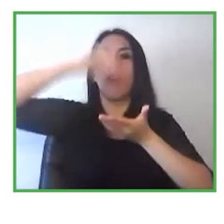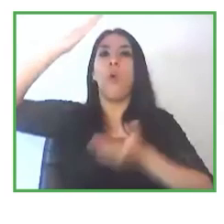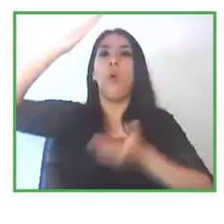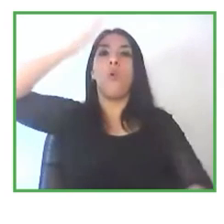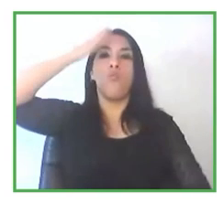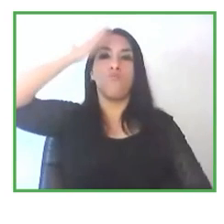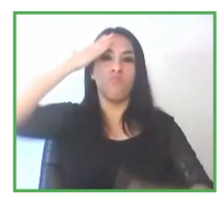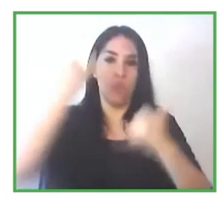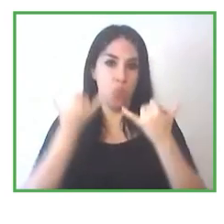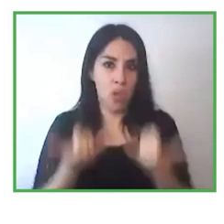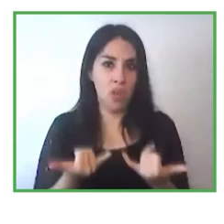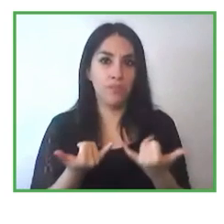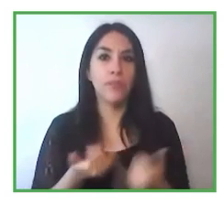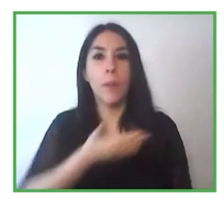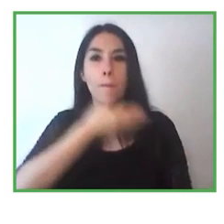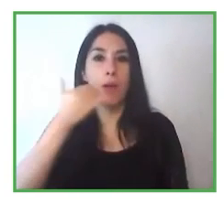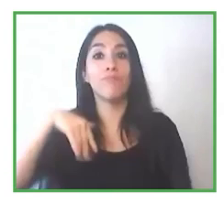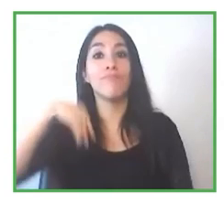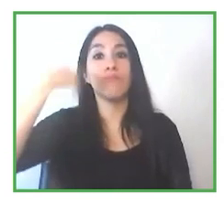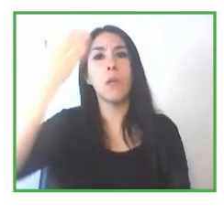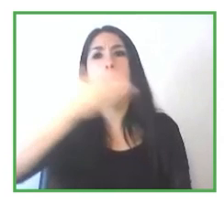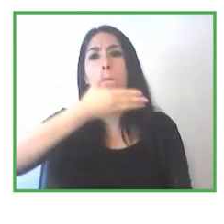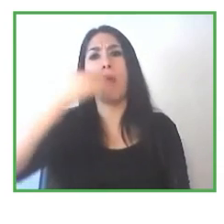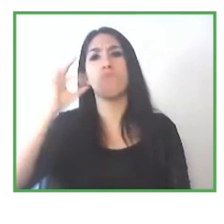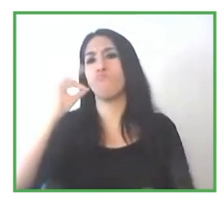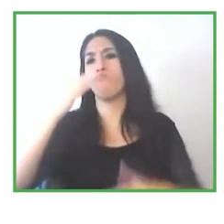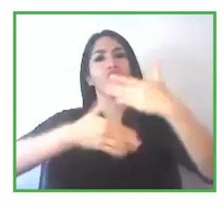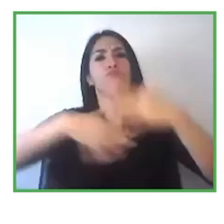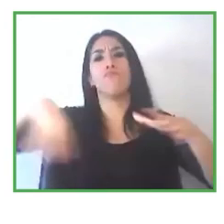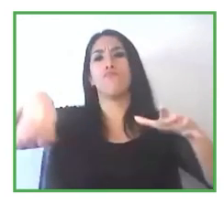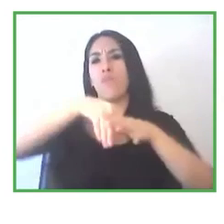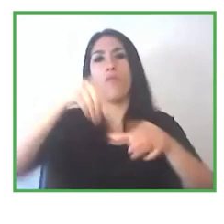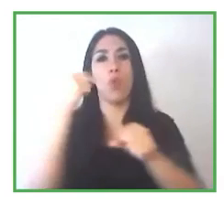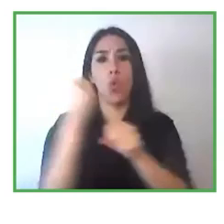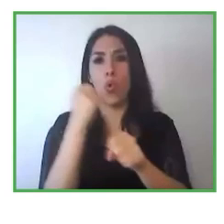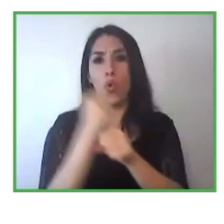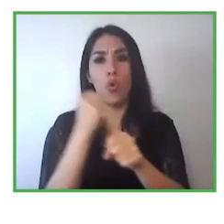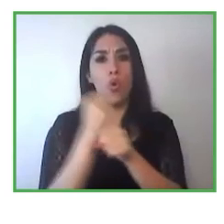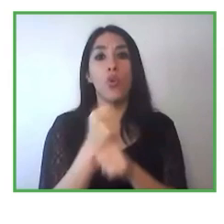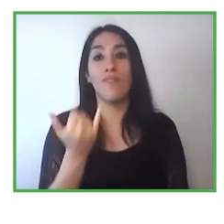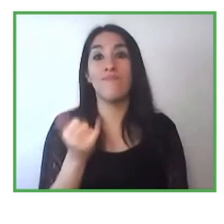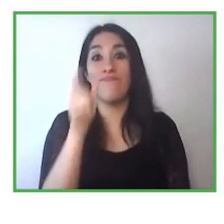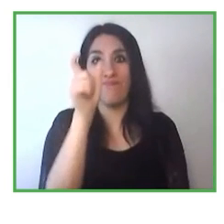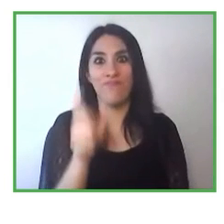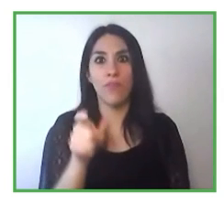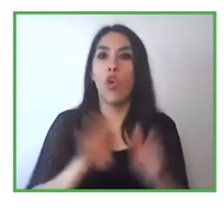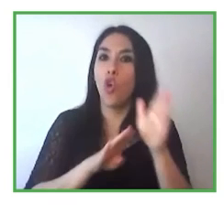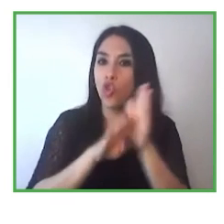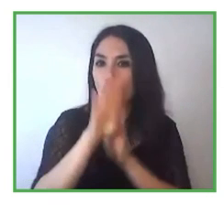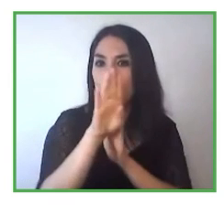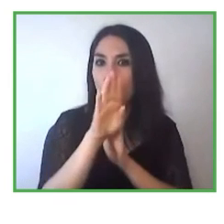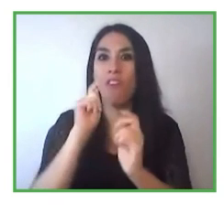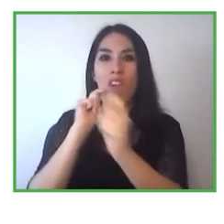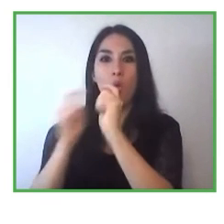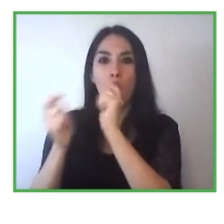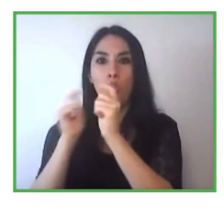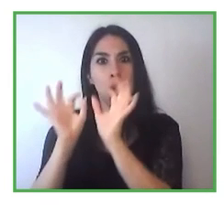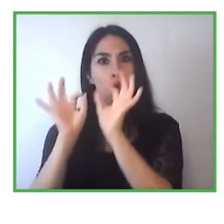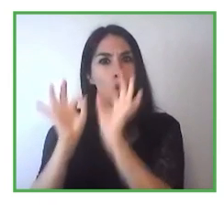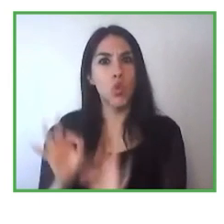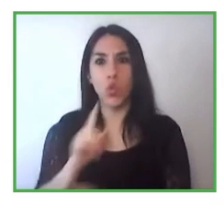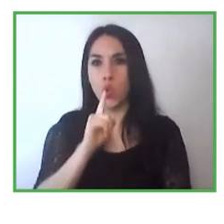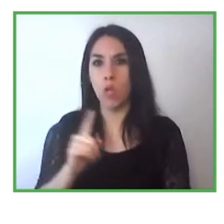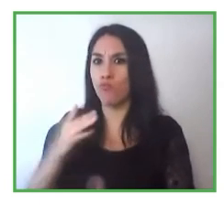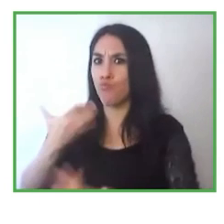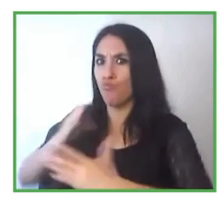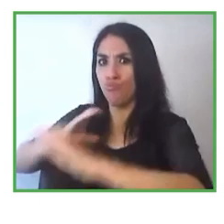habilidades blandas donde la persona pueda desarrollar comunicación asertiva el trabajo en equipo